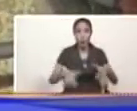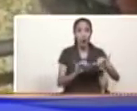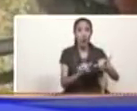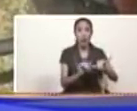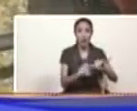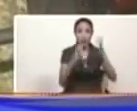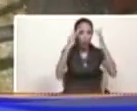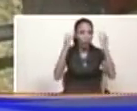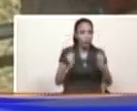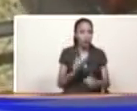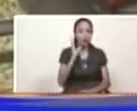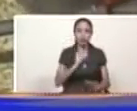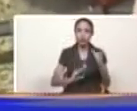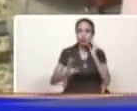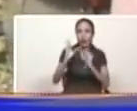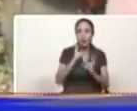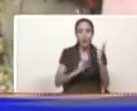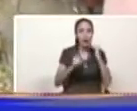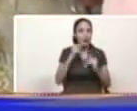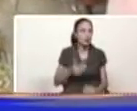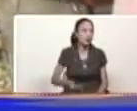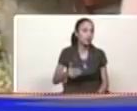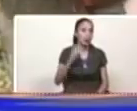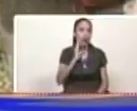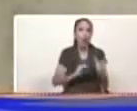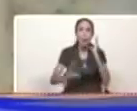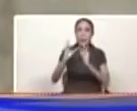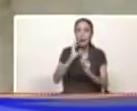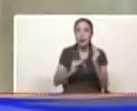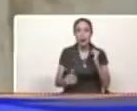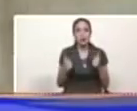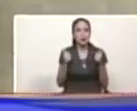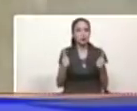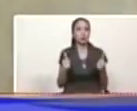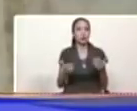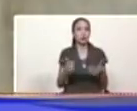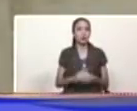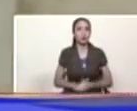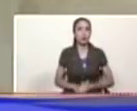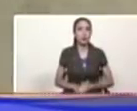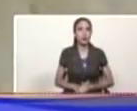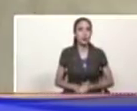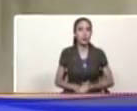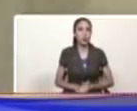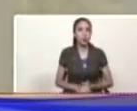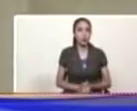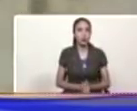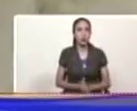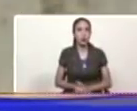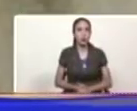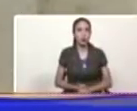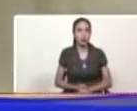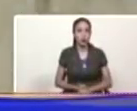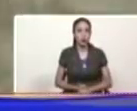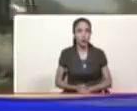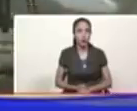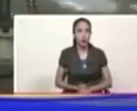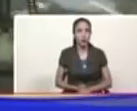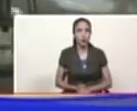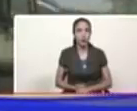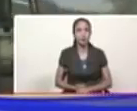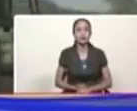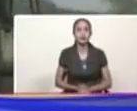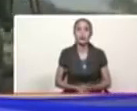con una experiencia importantísima para compartir con la patria que es el intercambio de saberes con los